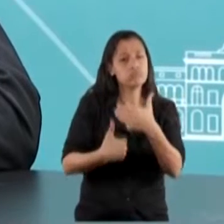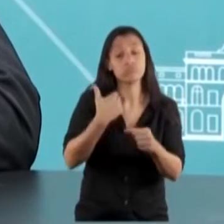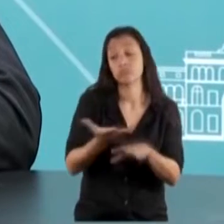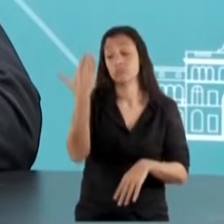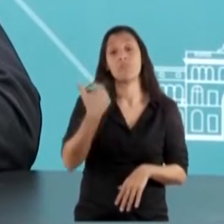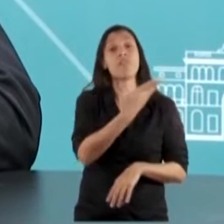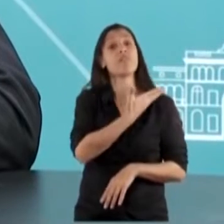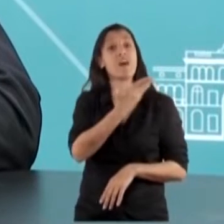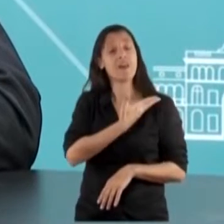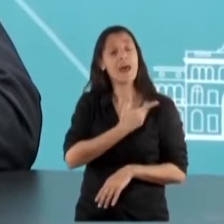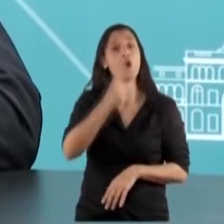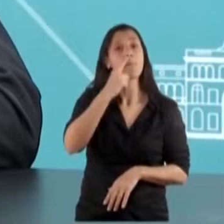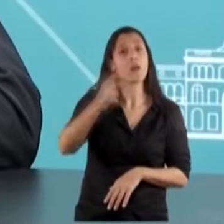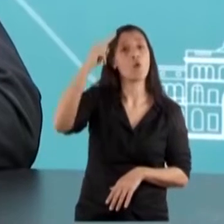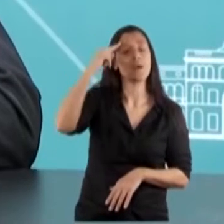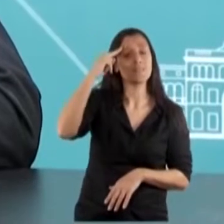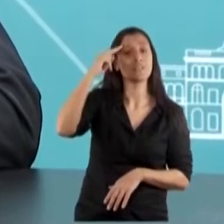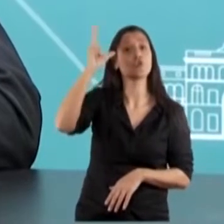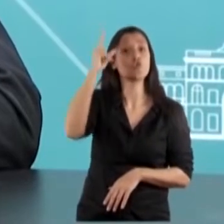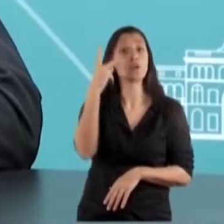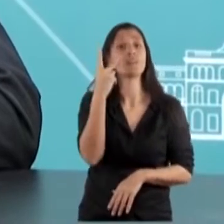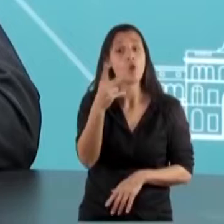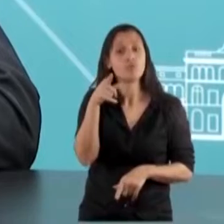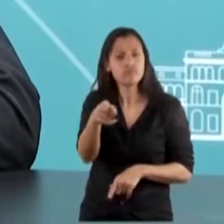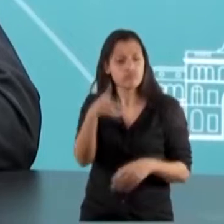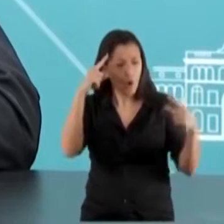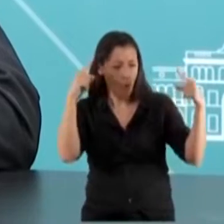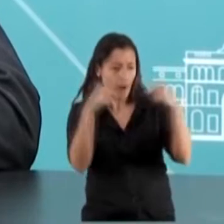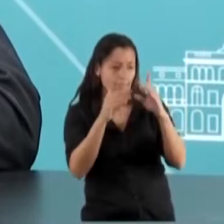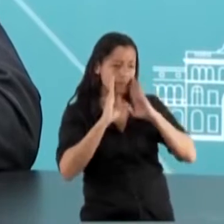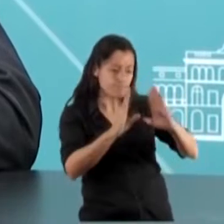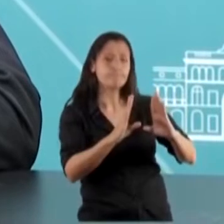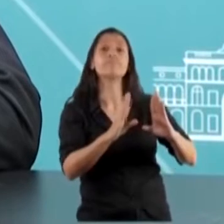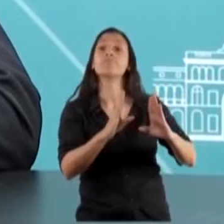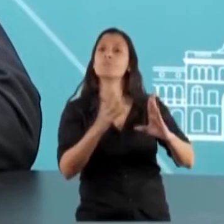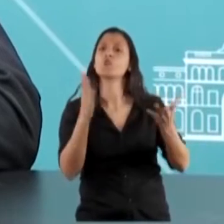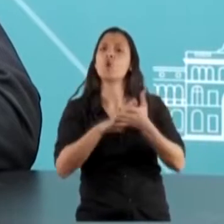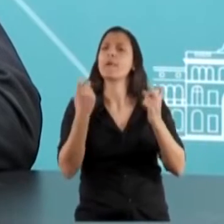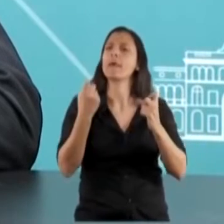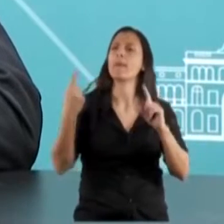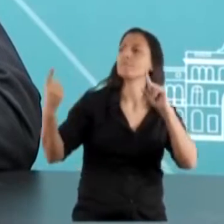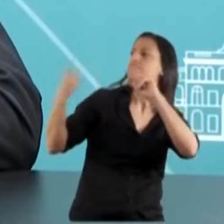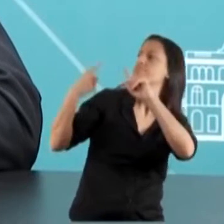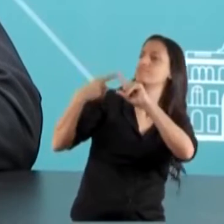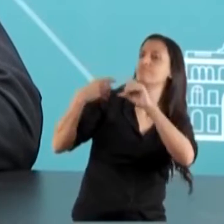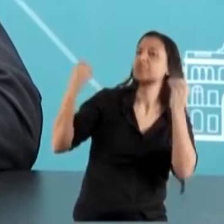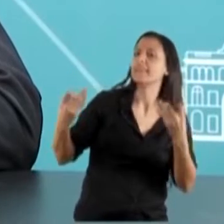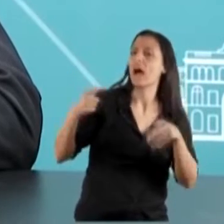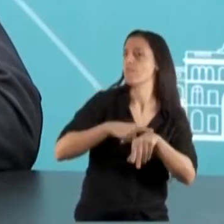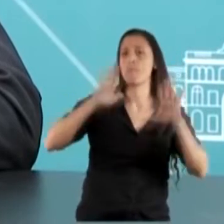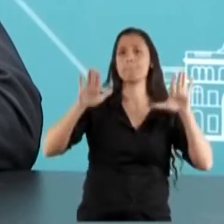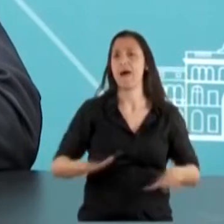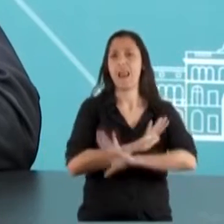febrero de 1982 esa relación bilateral se vio congelada,